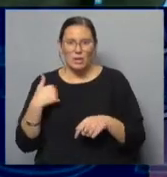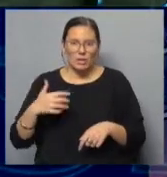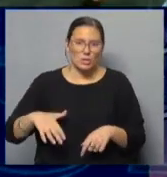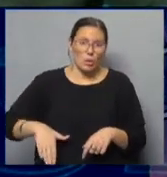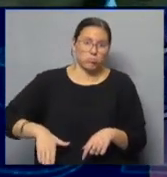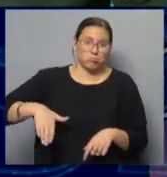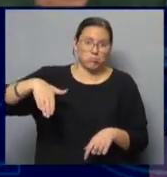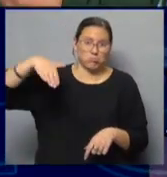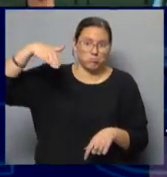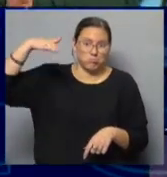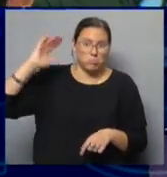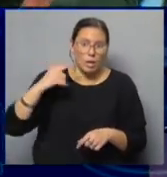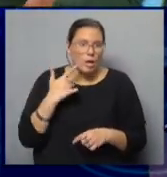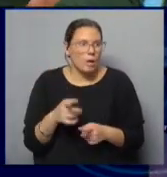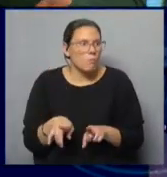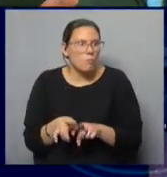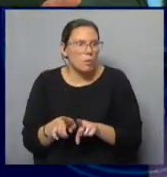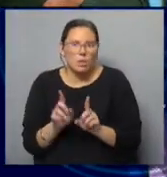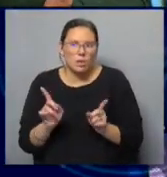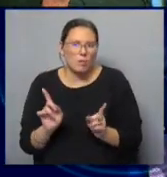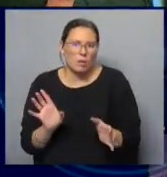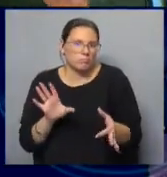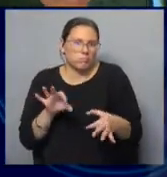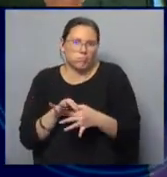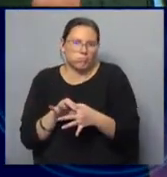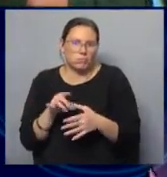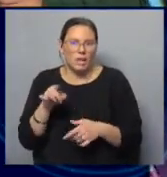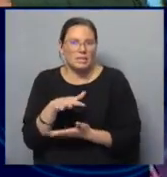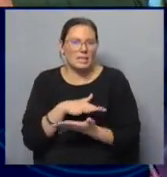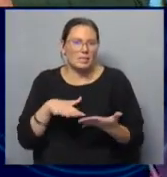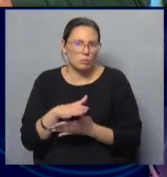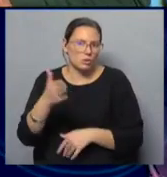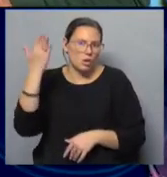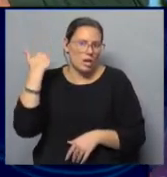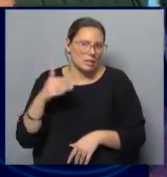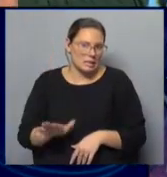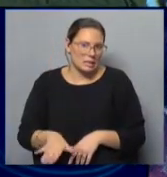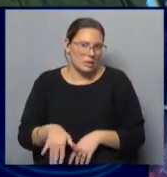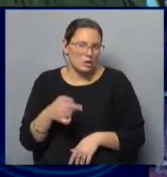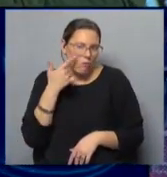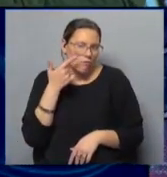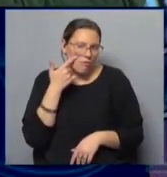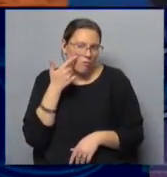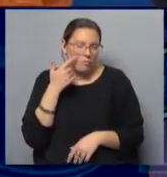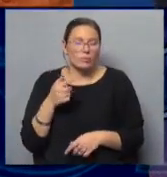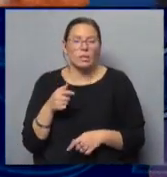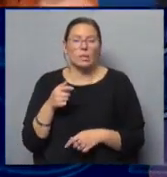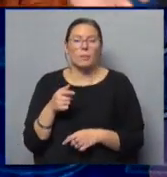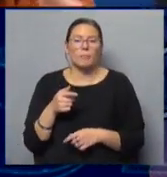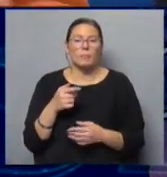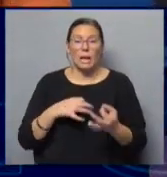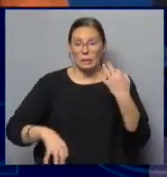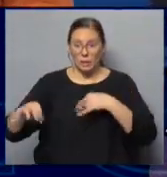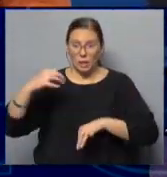haciéndolo en un momento. dije, esto sin duda tiene que ver con ese caldo de cultivo inicial. Bueno, y hablando de teatro,